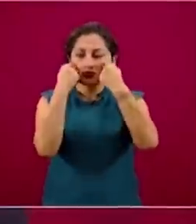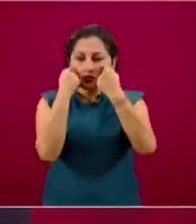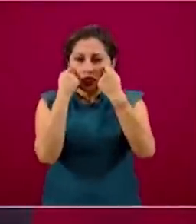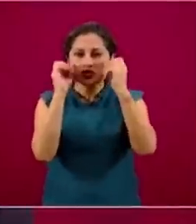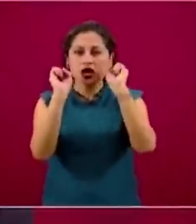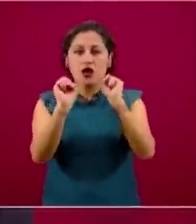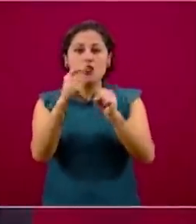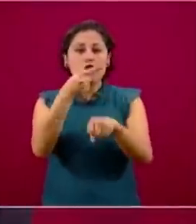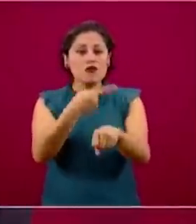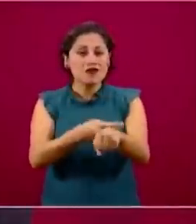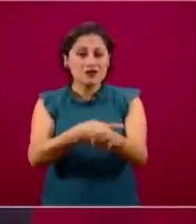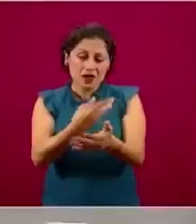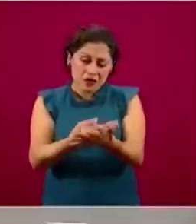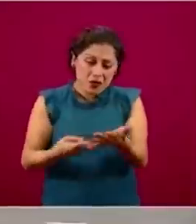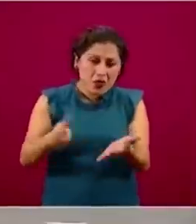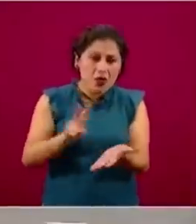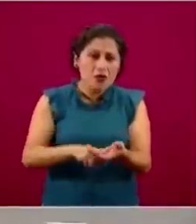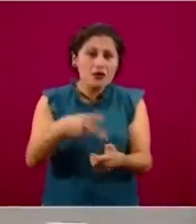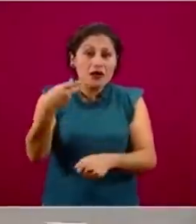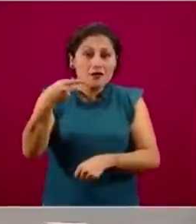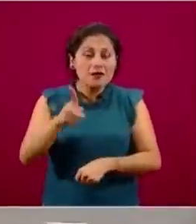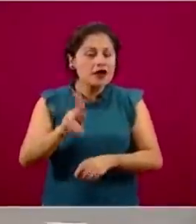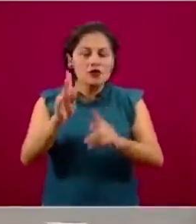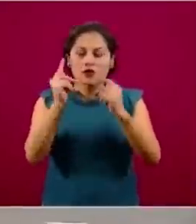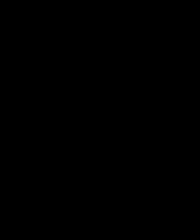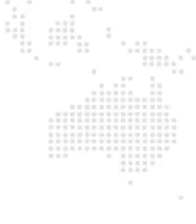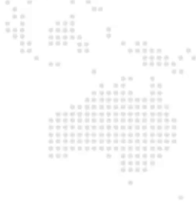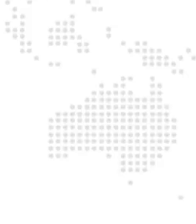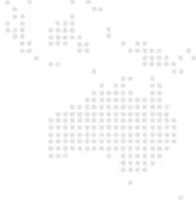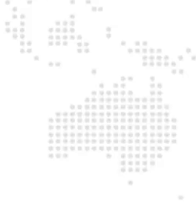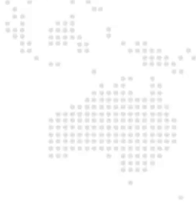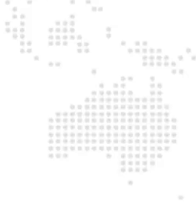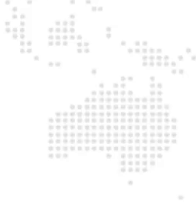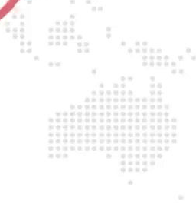o no enfermedades crónicas, eso es una urgencia.